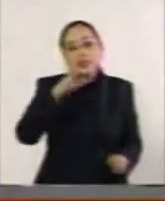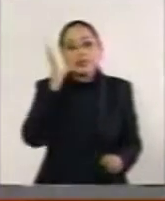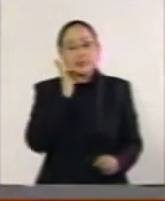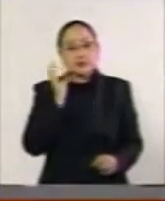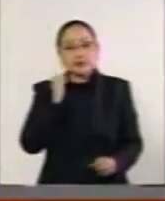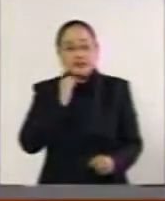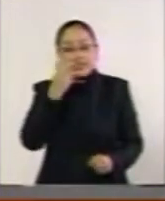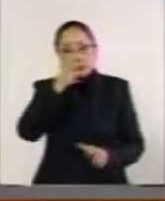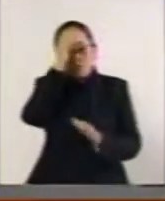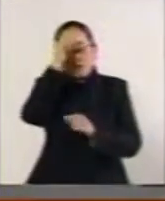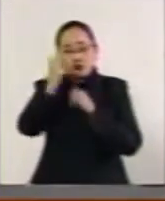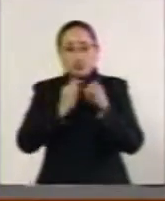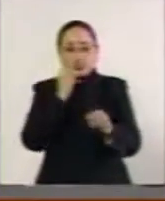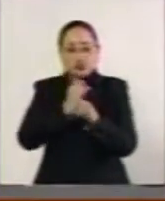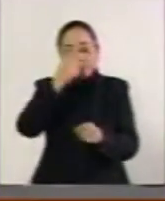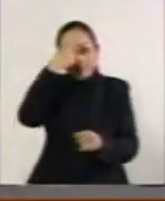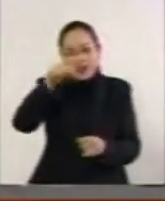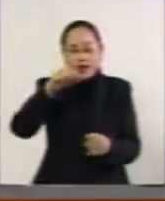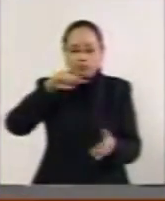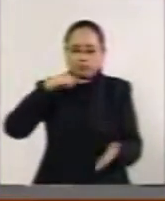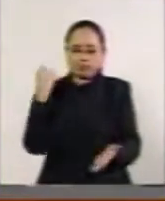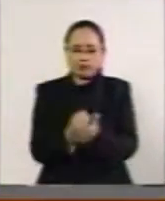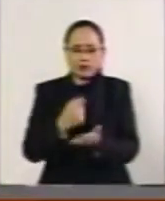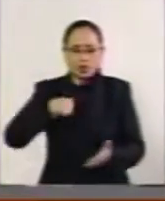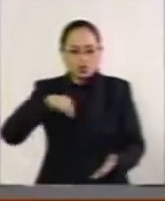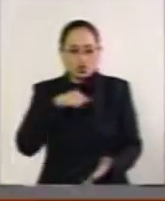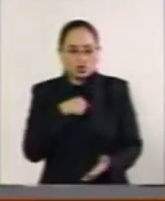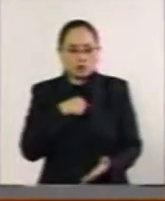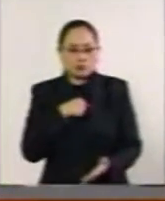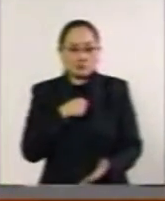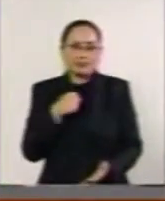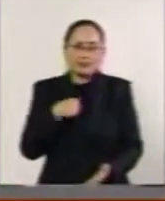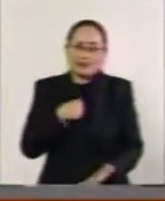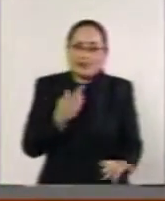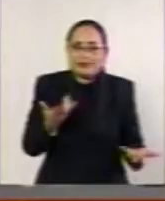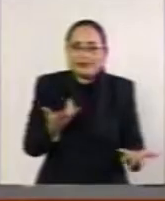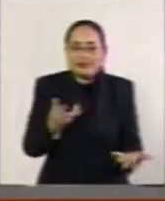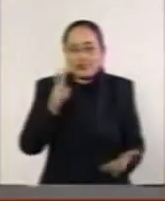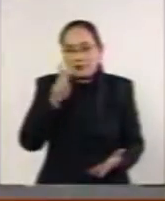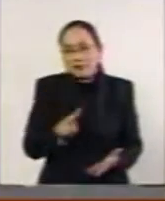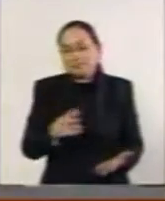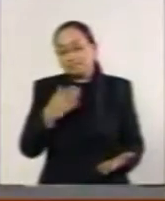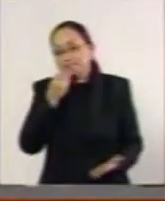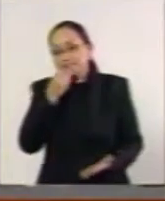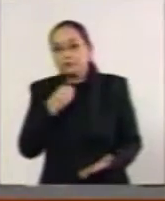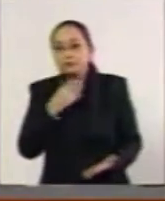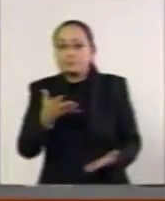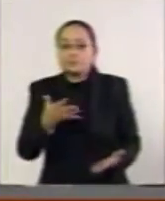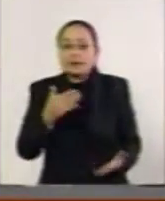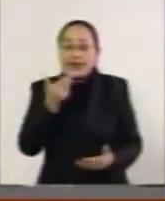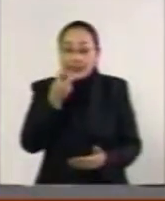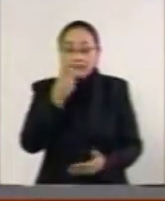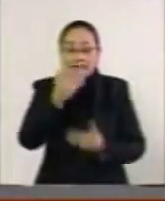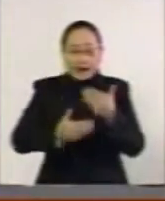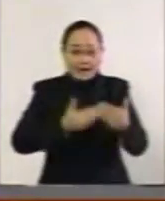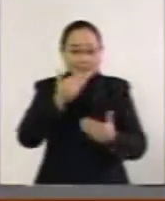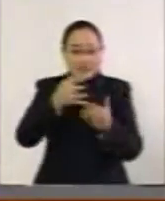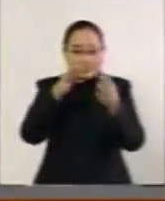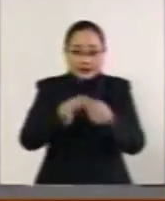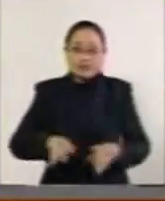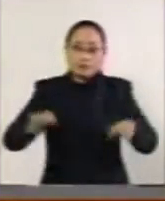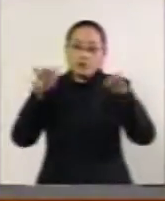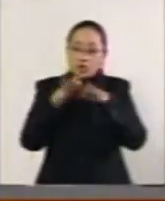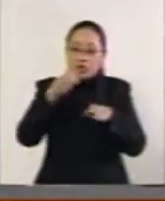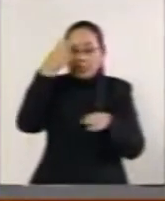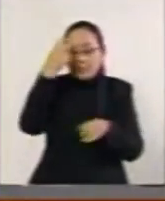estos tratados para que sean aprobados. Pero en fin, yo celebro, de todas maneras es un avance importante que se